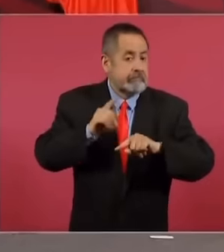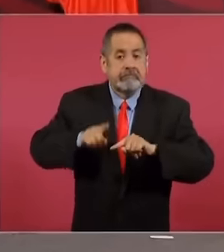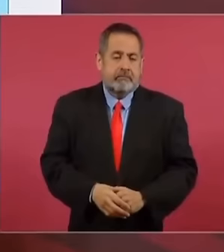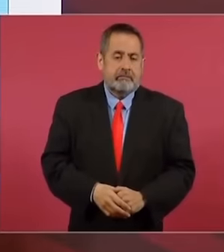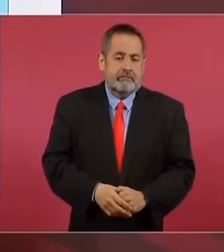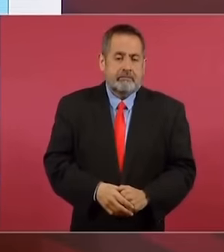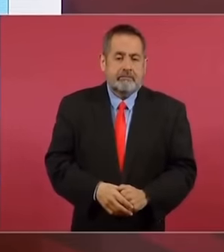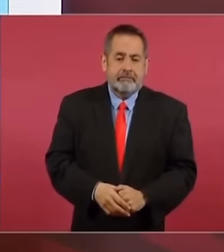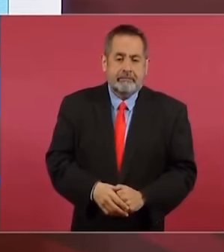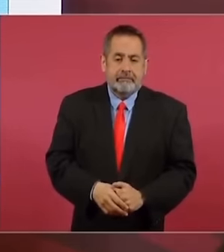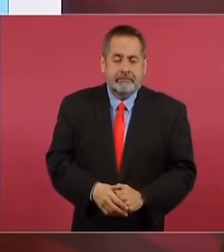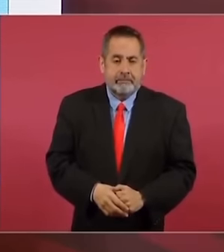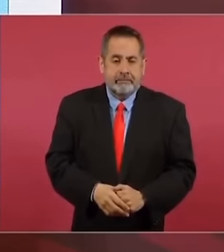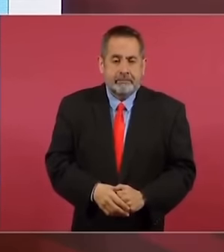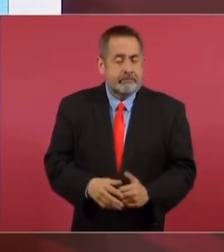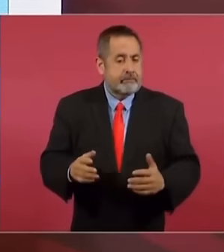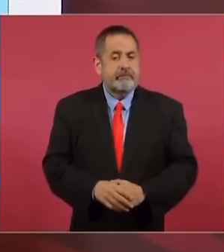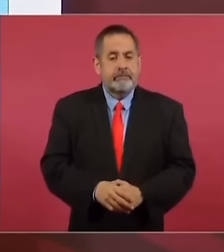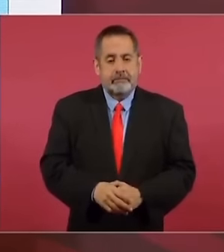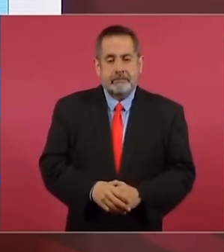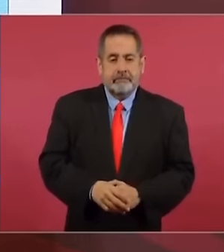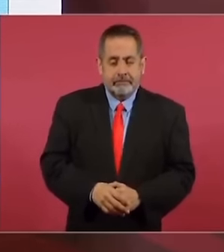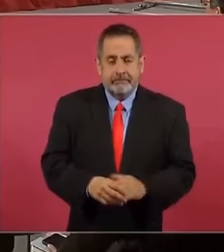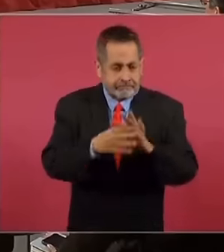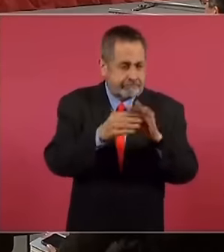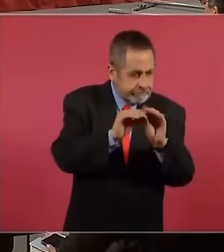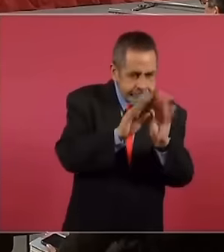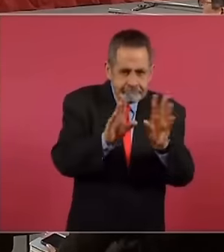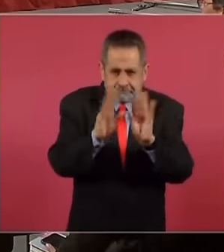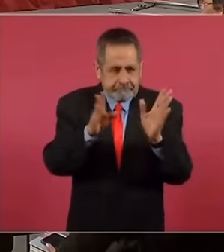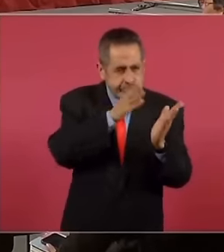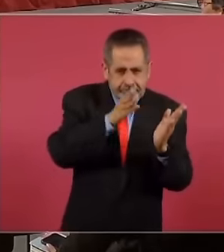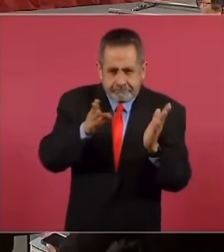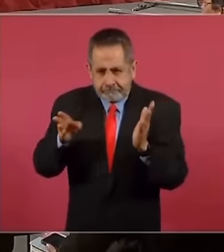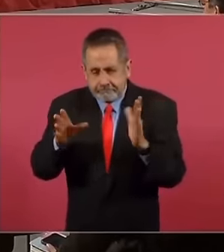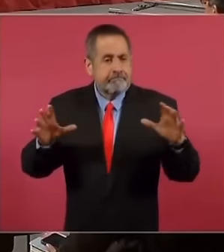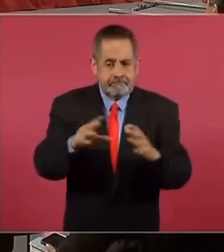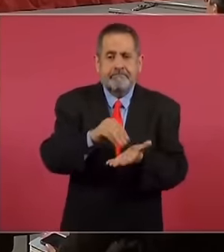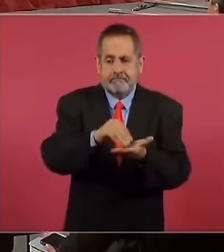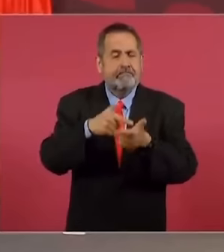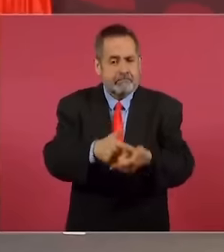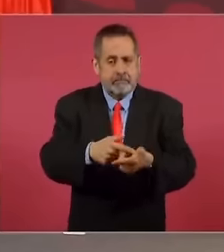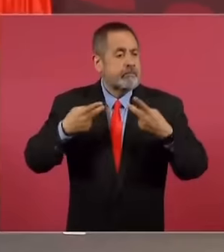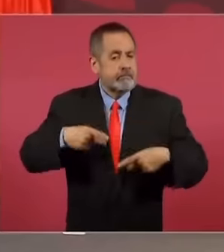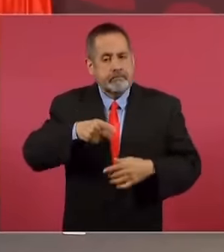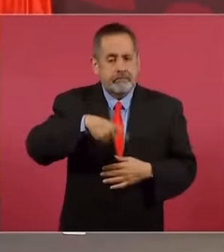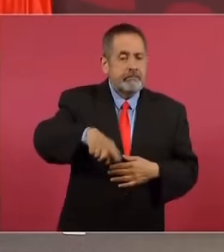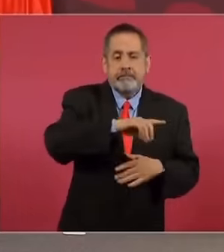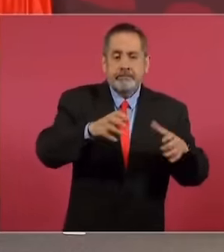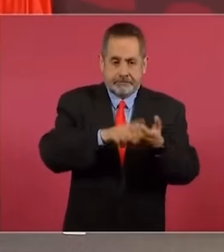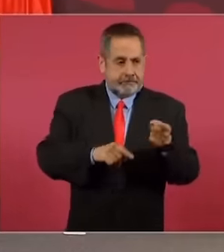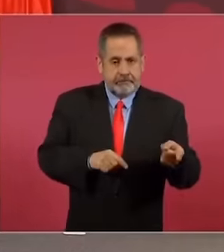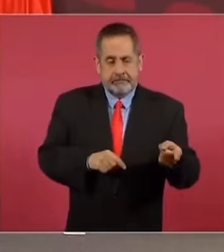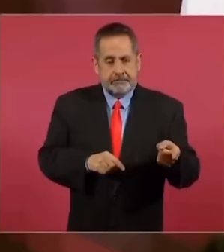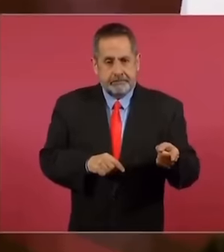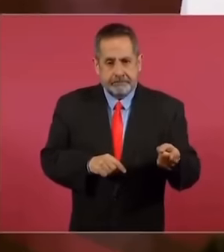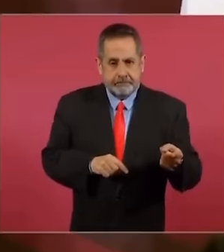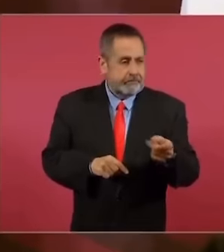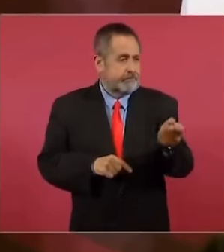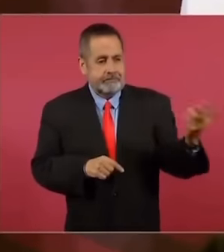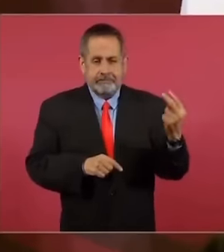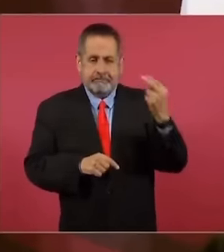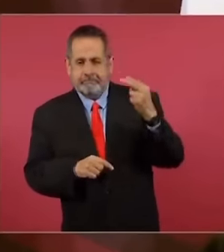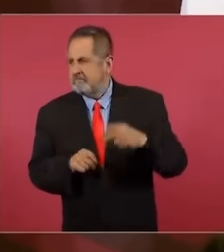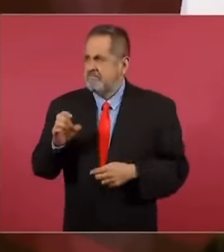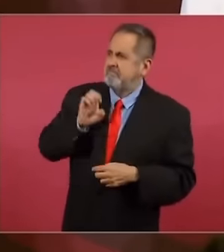maquillamos cifras. Pues todo esto es explicable, porque sí hay personas que no nos ven con